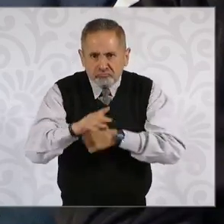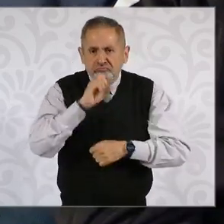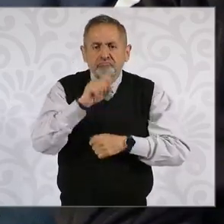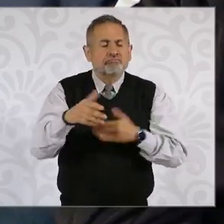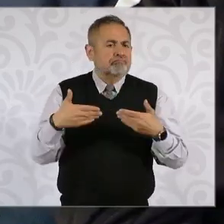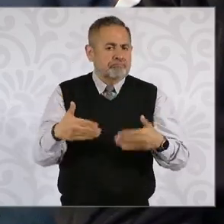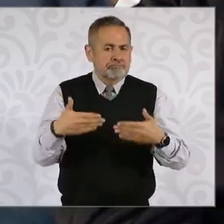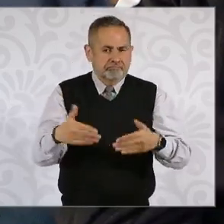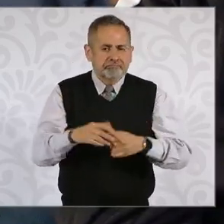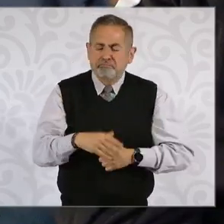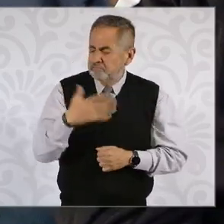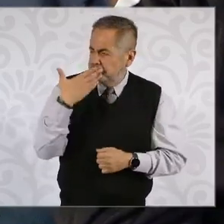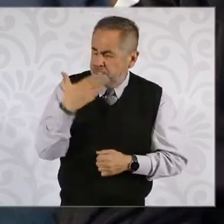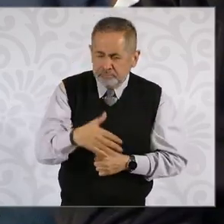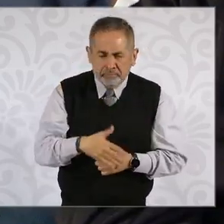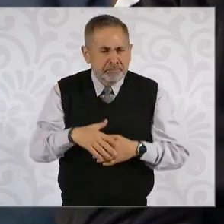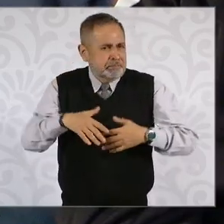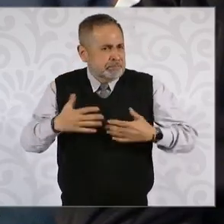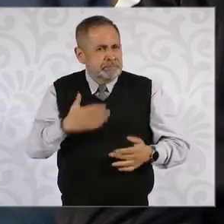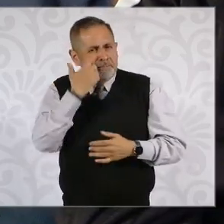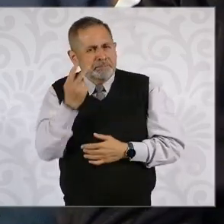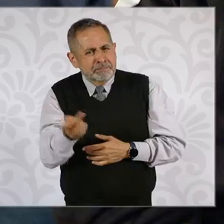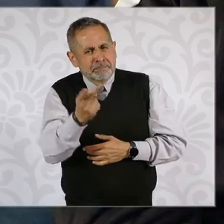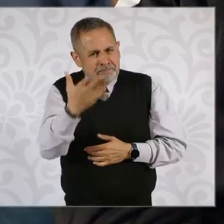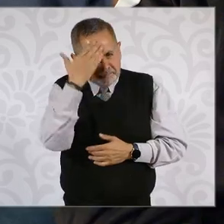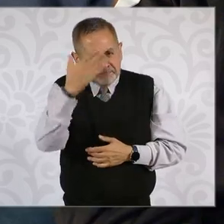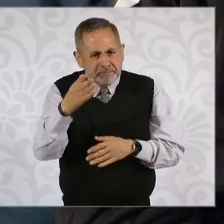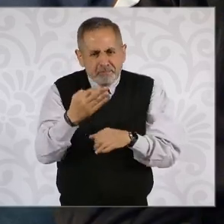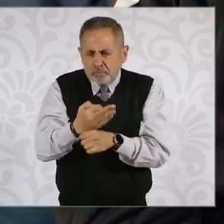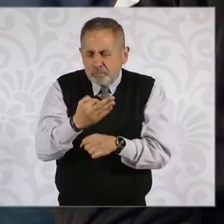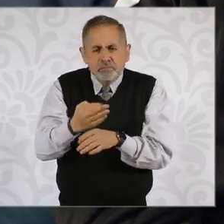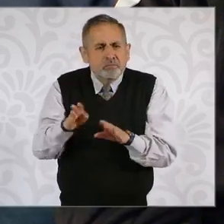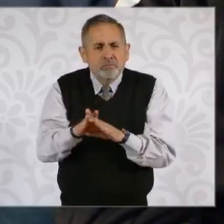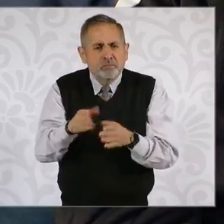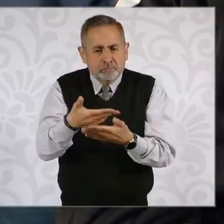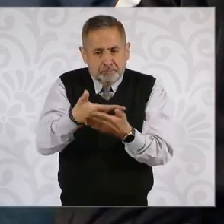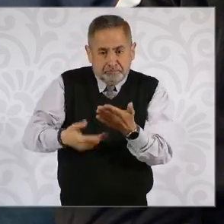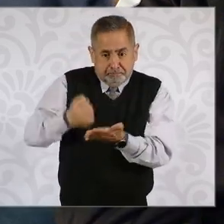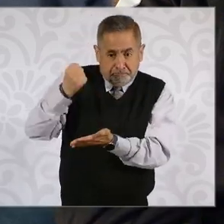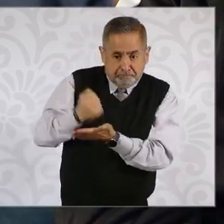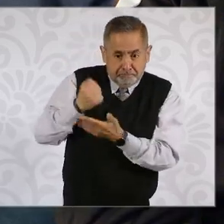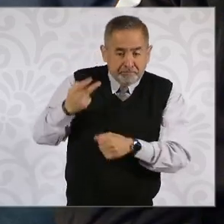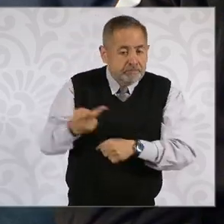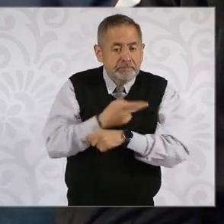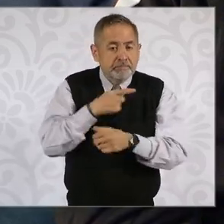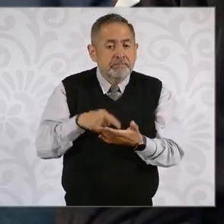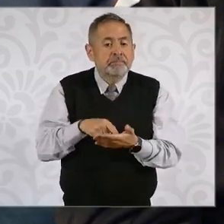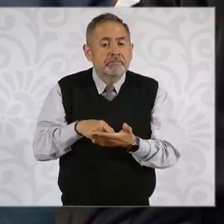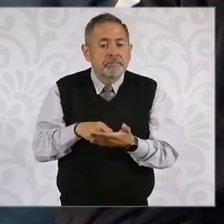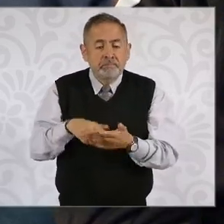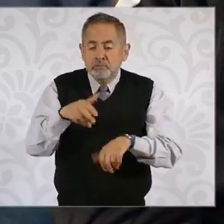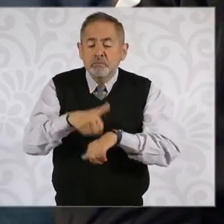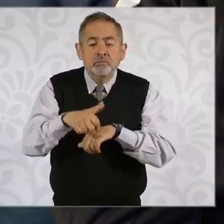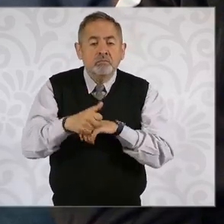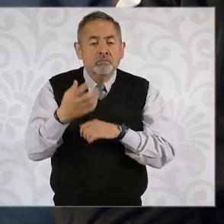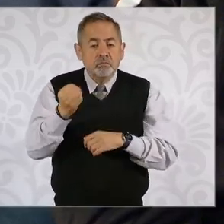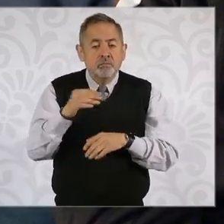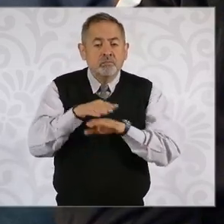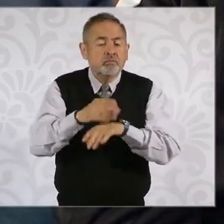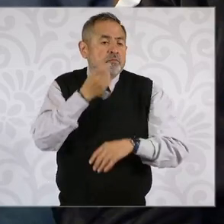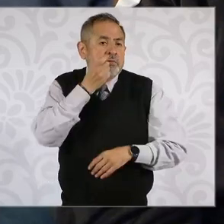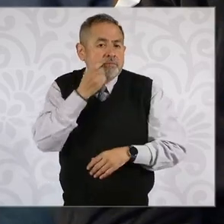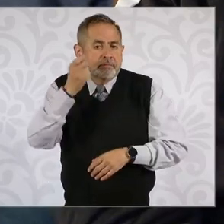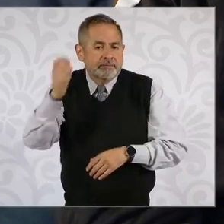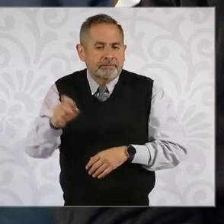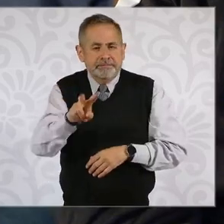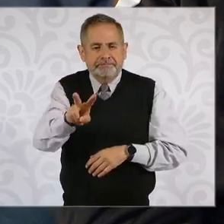Panamá. Yo quisiera conocer qué se está haciendo al respecto el decreto o la reforma número nueve de vapeadores y